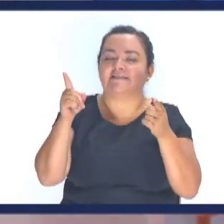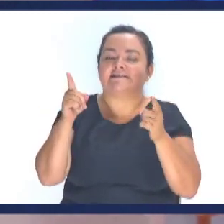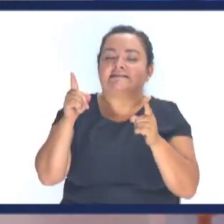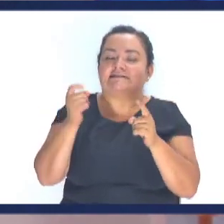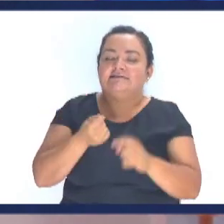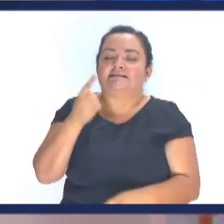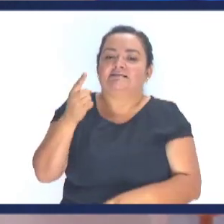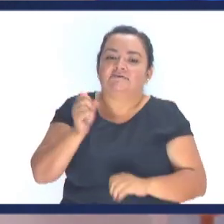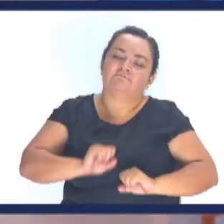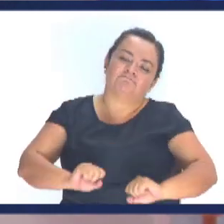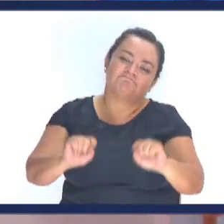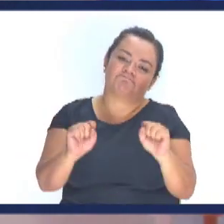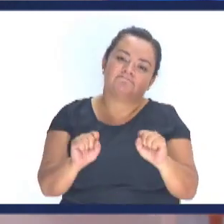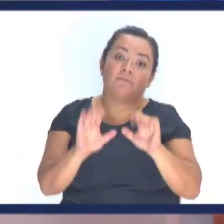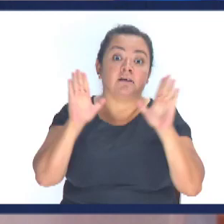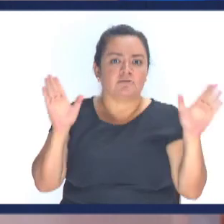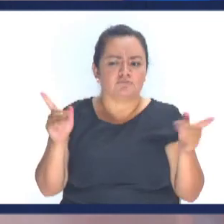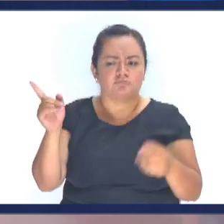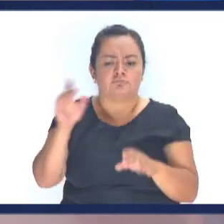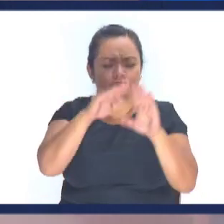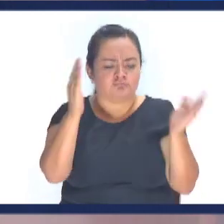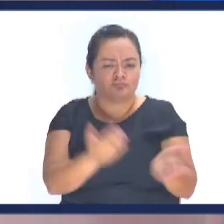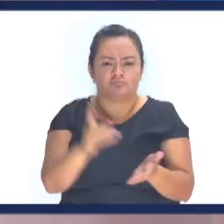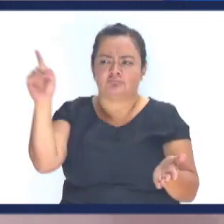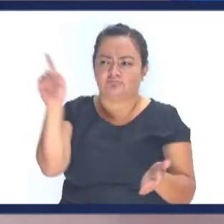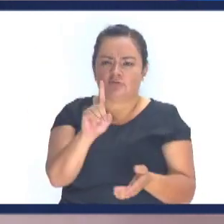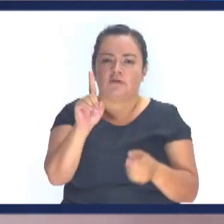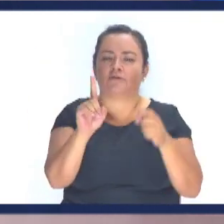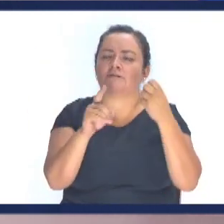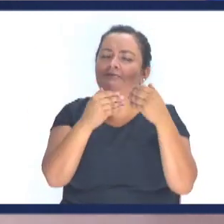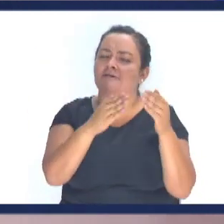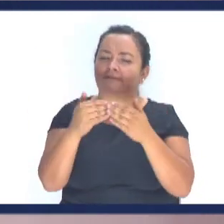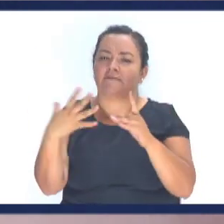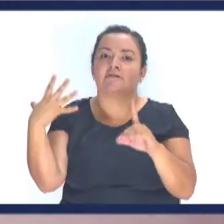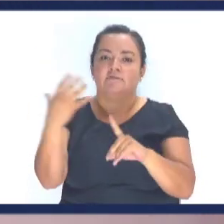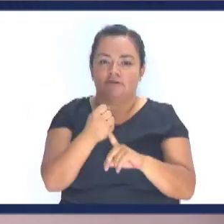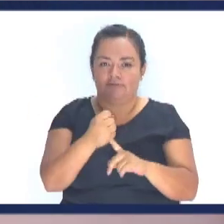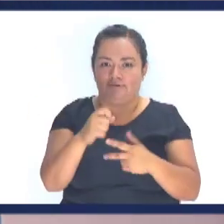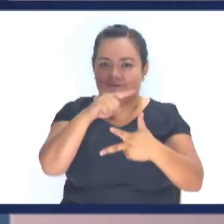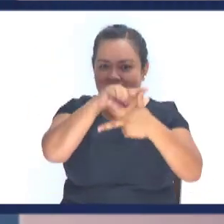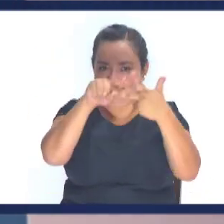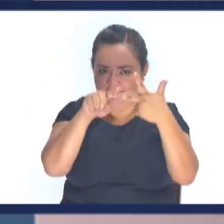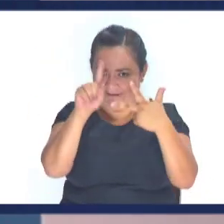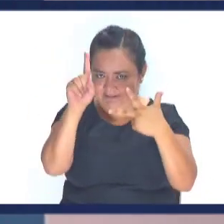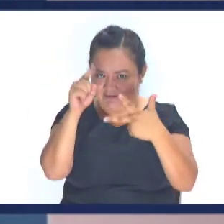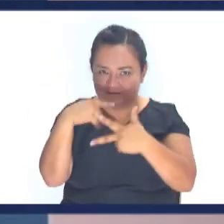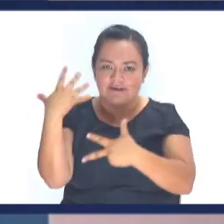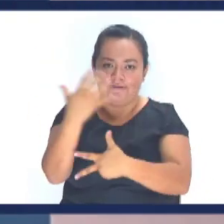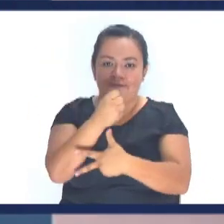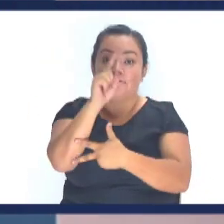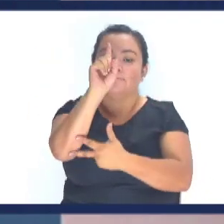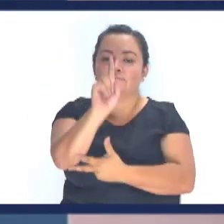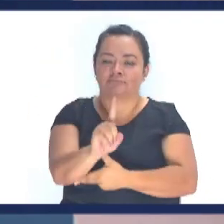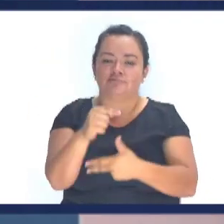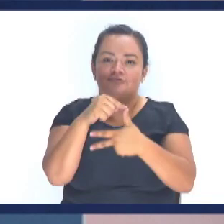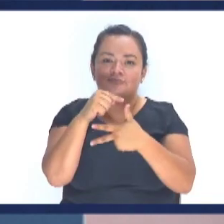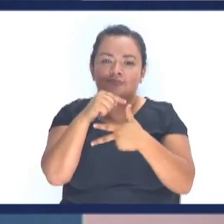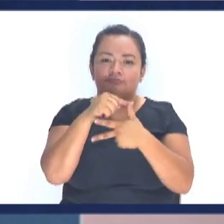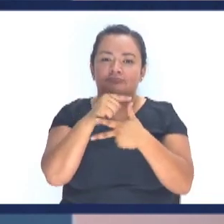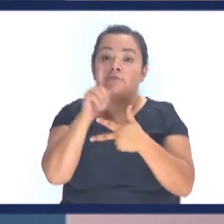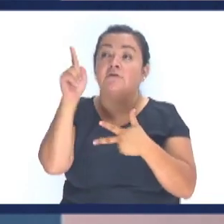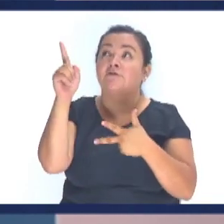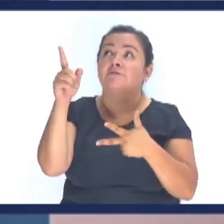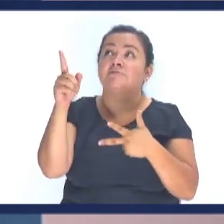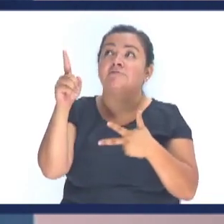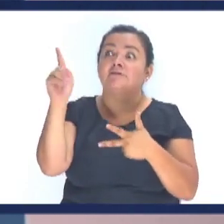su muerte Y Jesús vino a la tierra con varios propósitos y lo voy a dividir en tres El primer propósito que Jesús